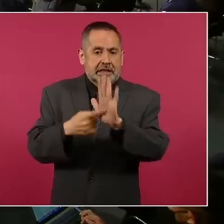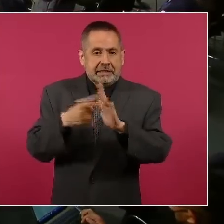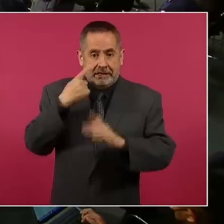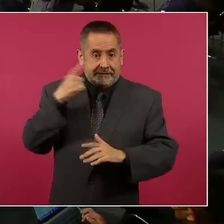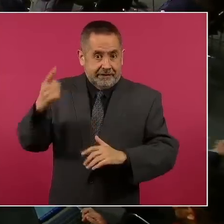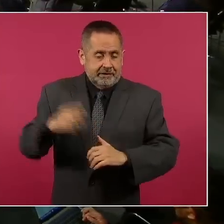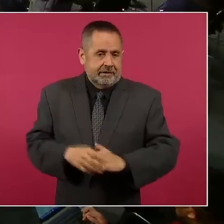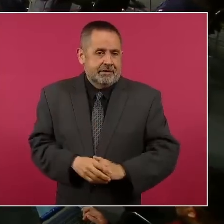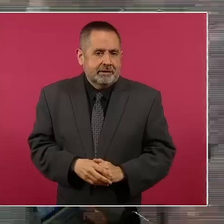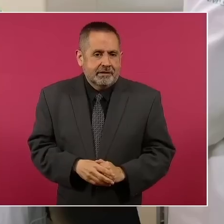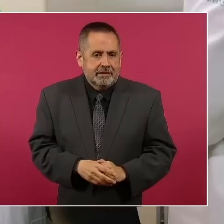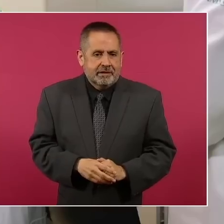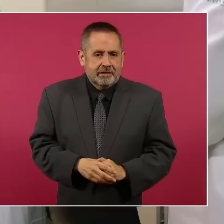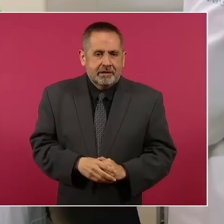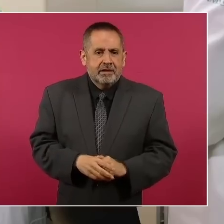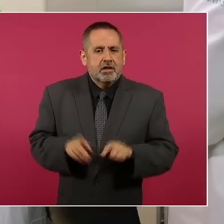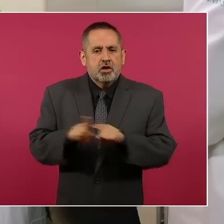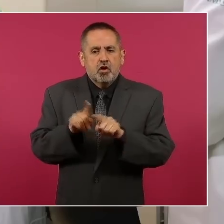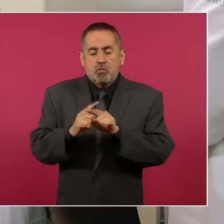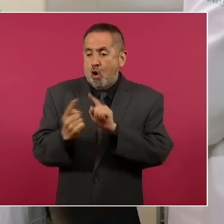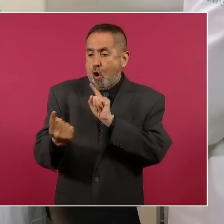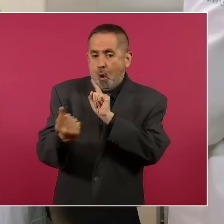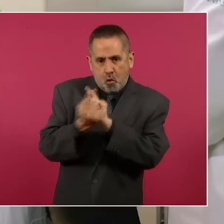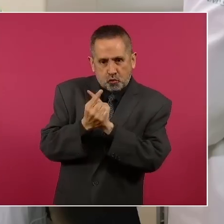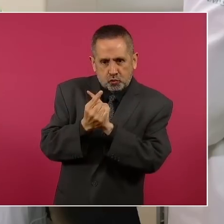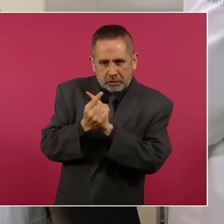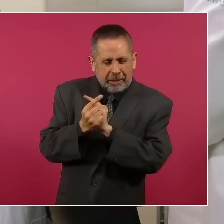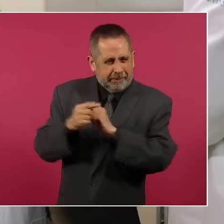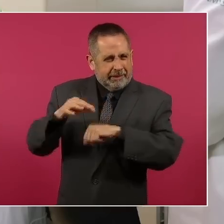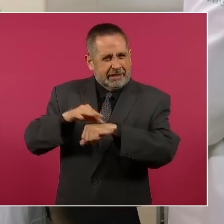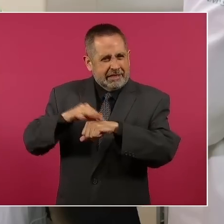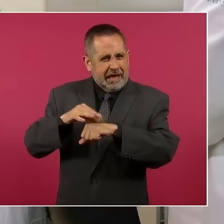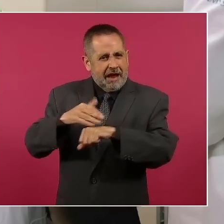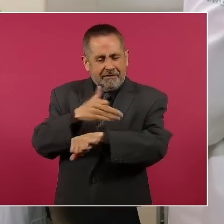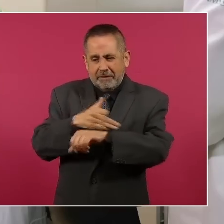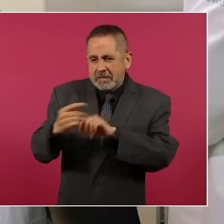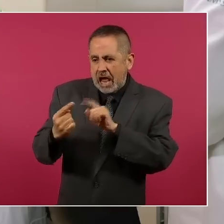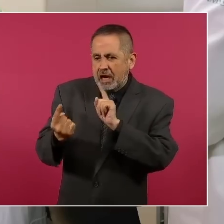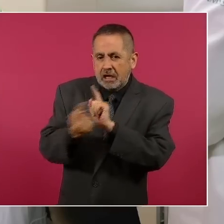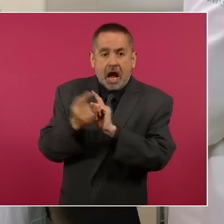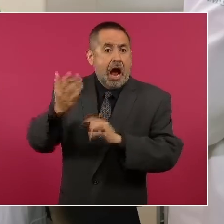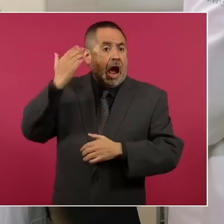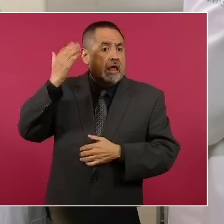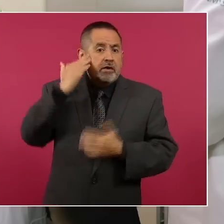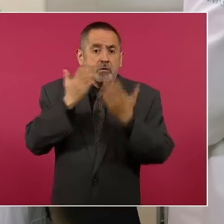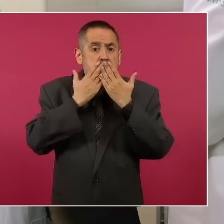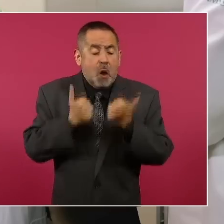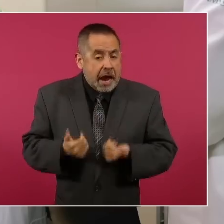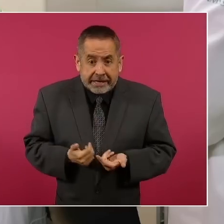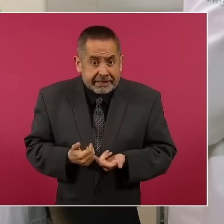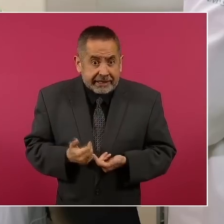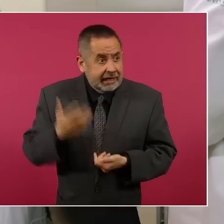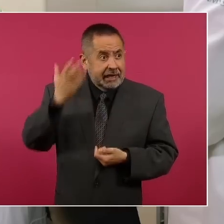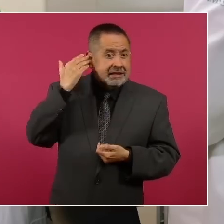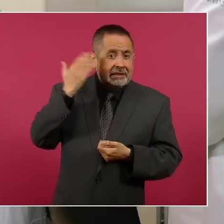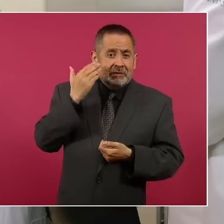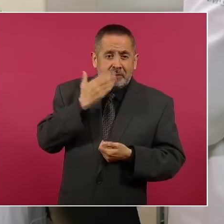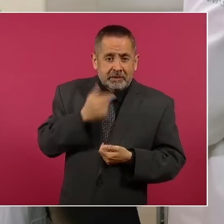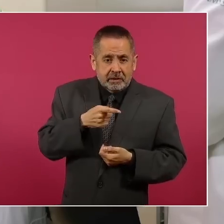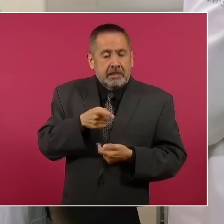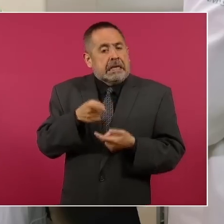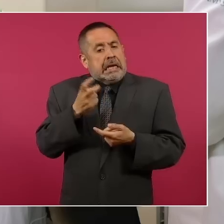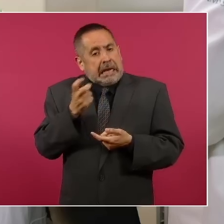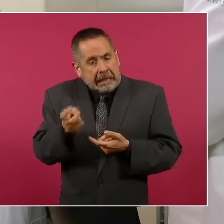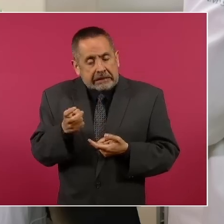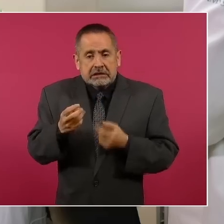casos, en donde las consultas de medicina familiar prácticamente no existían, porque la medicina familiar es parte del